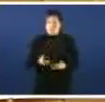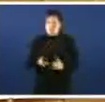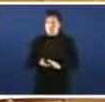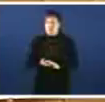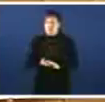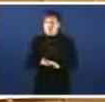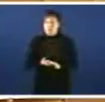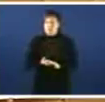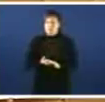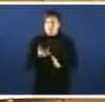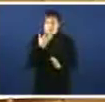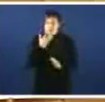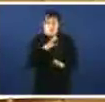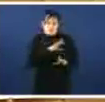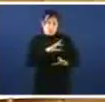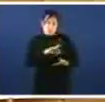nas terras